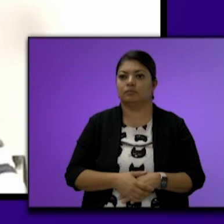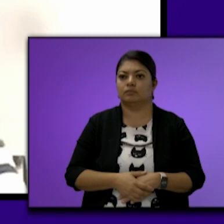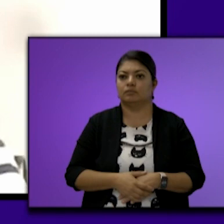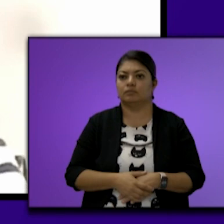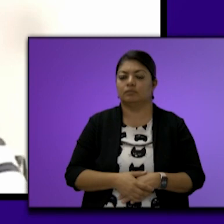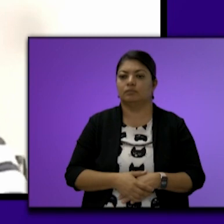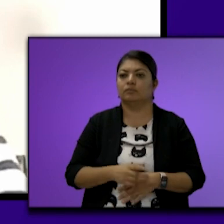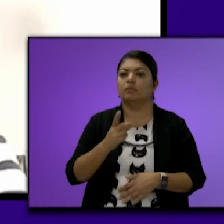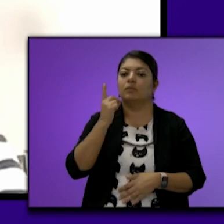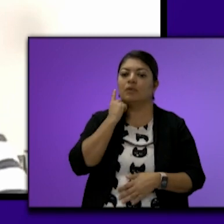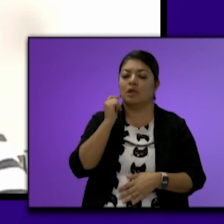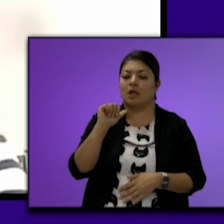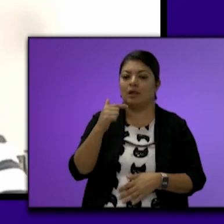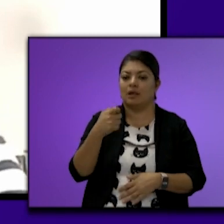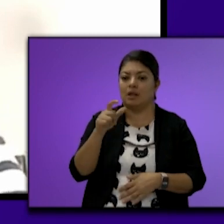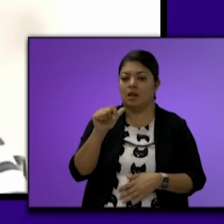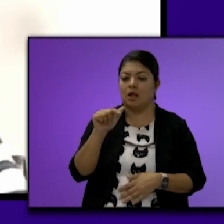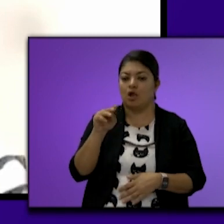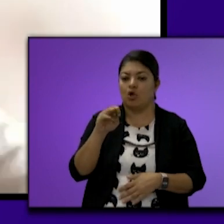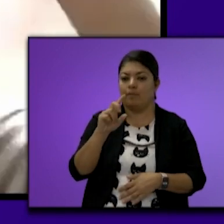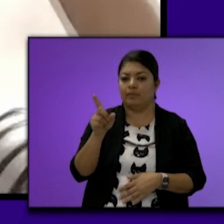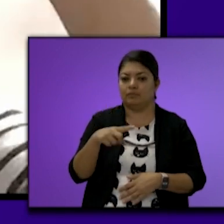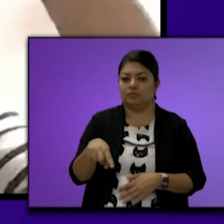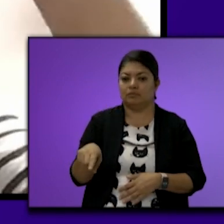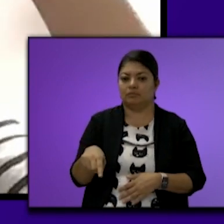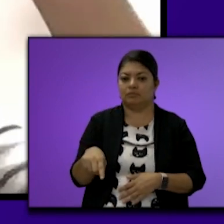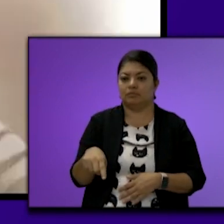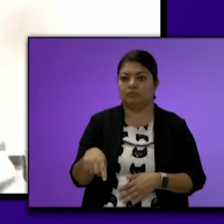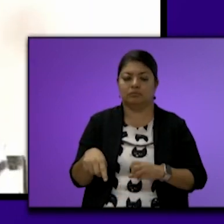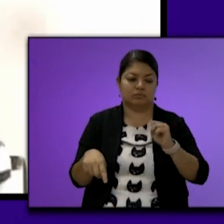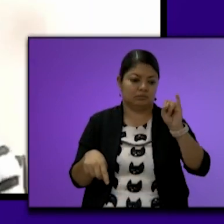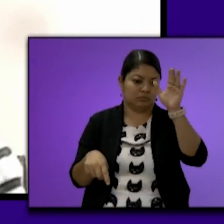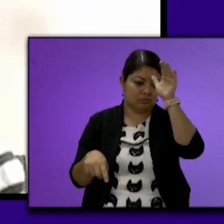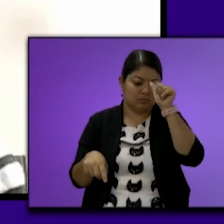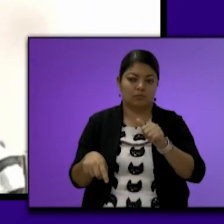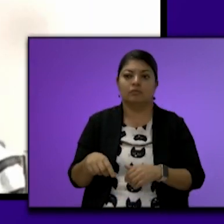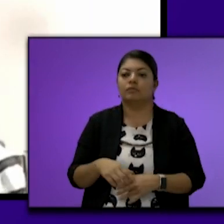Diputada Ángela Gómez Ponce A favor